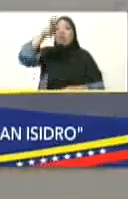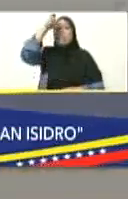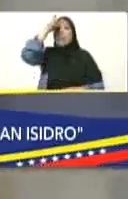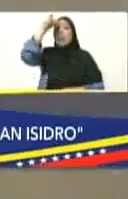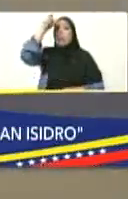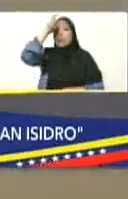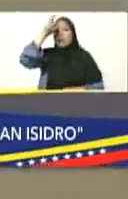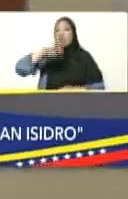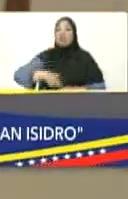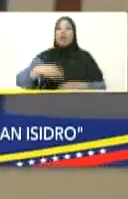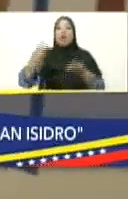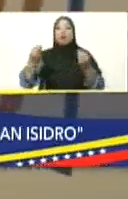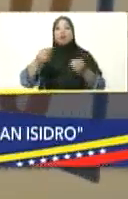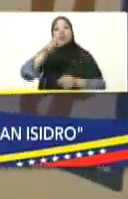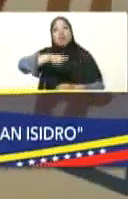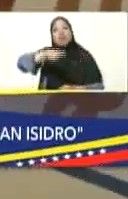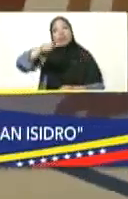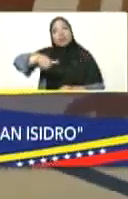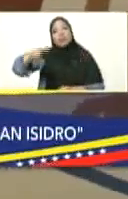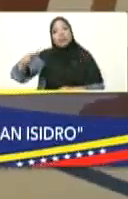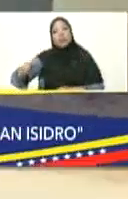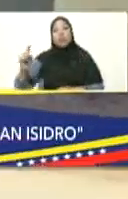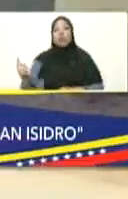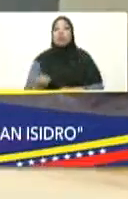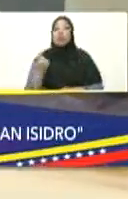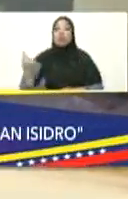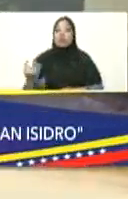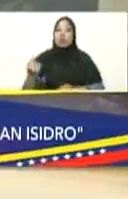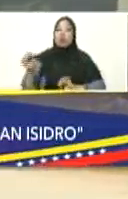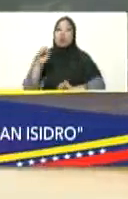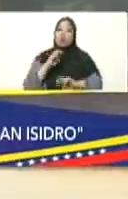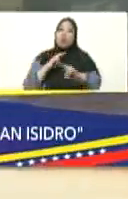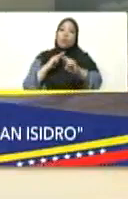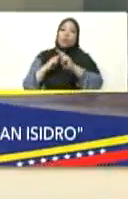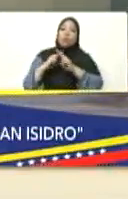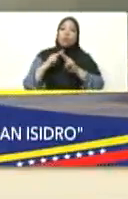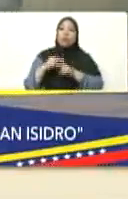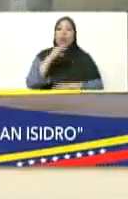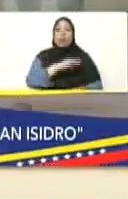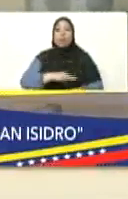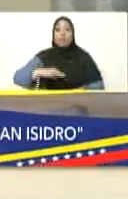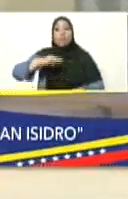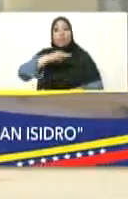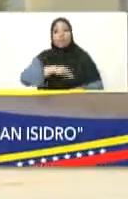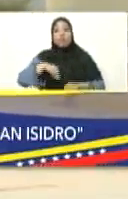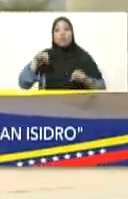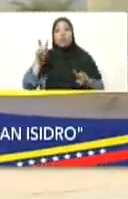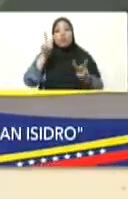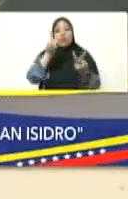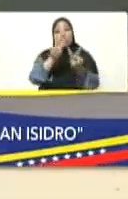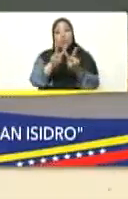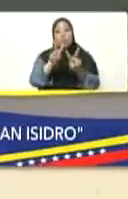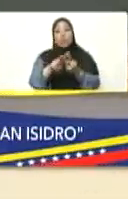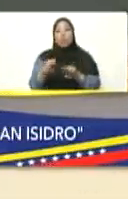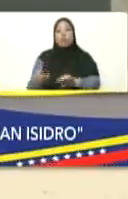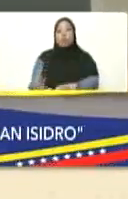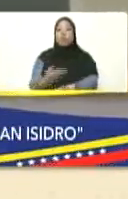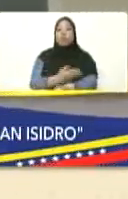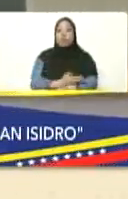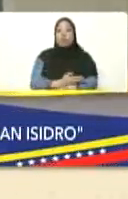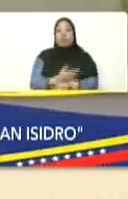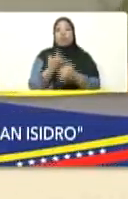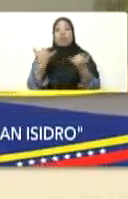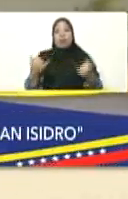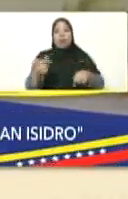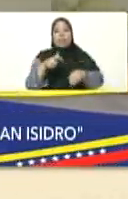que muchas de ellas también venían de una zona de alto riesgo y que hoy la gran misión vivienda Venezuela está priorizando, pero al